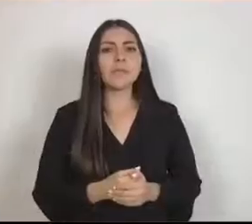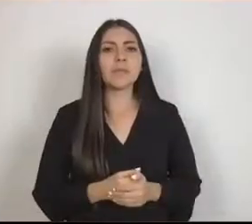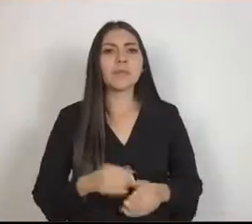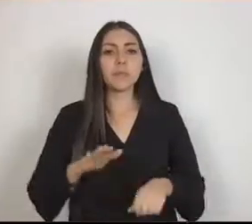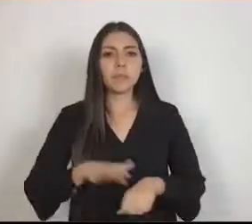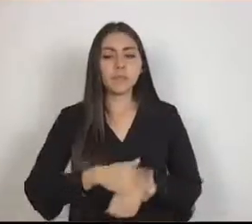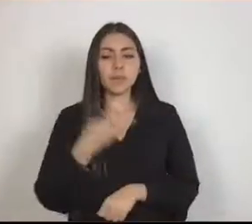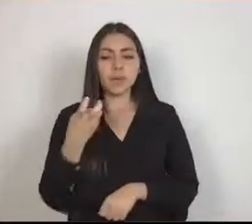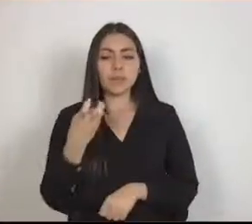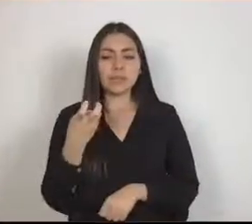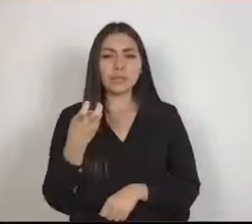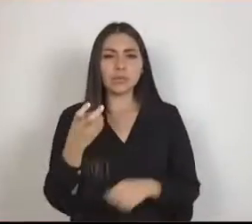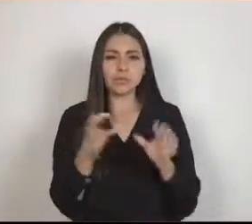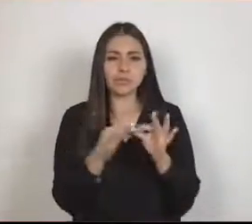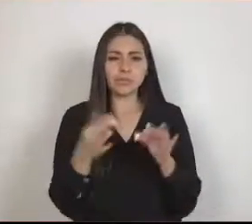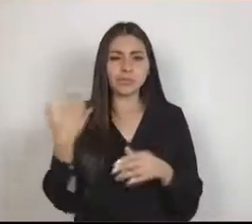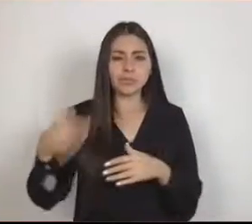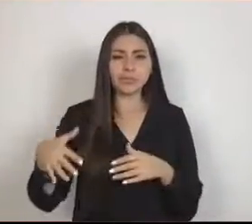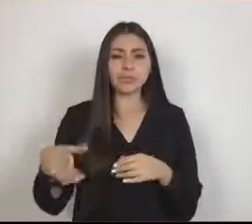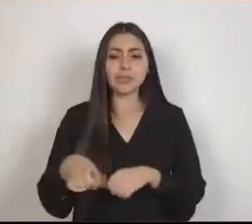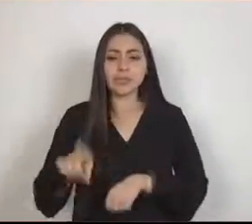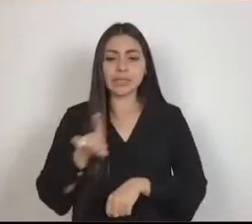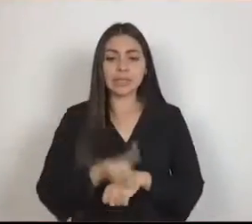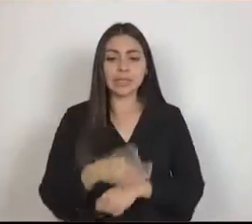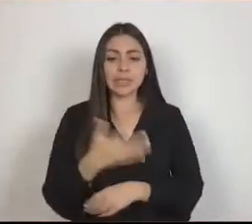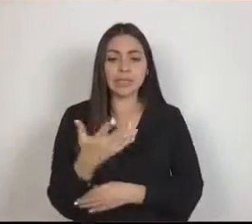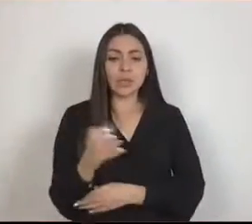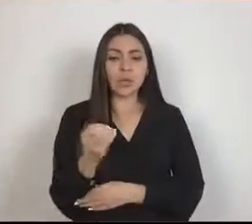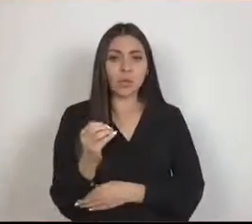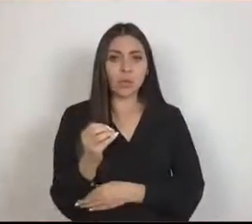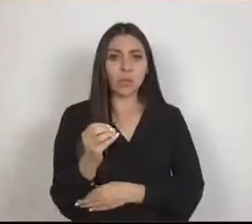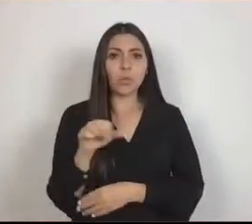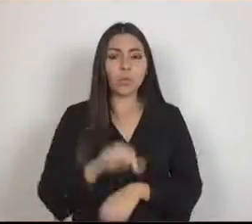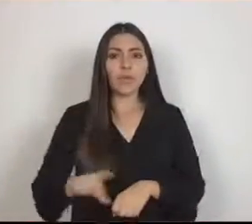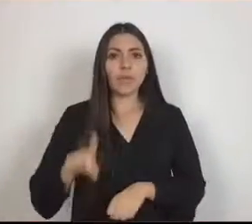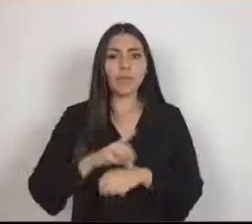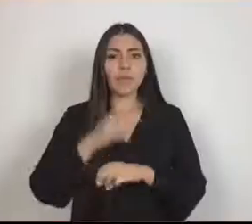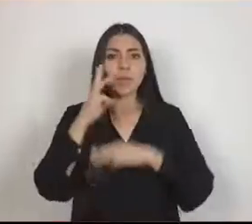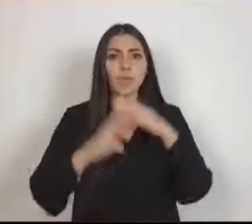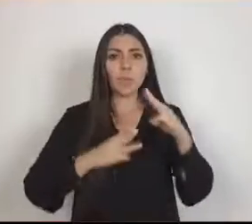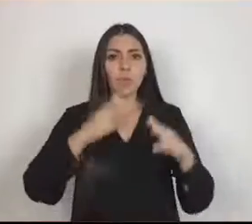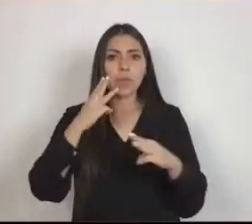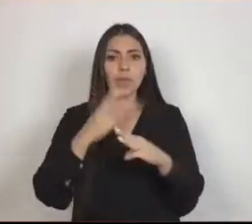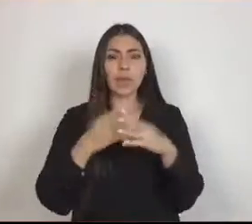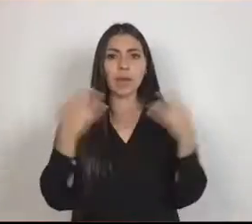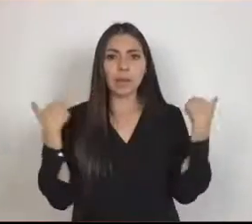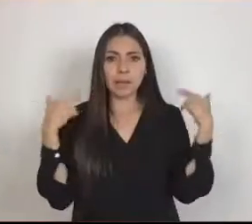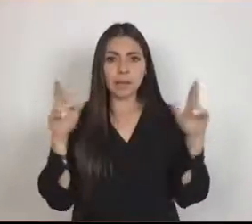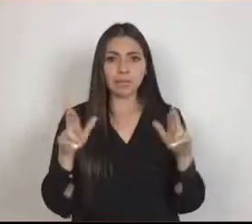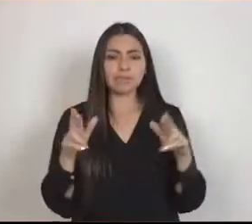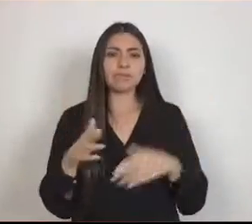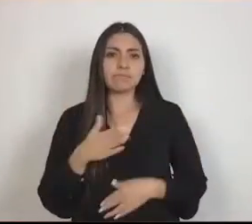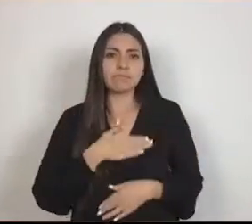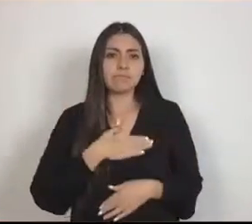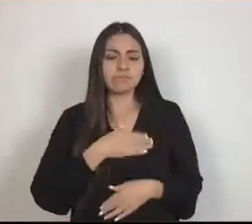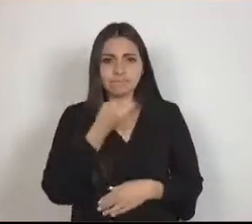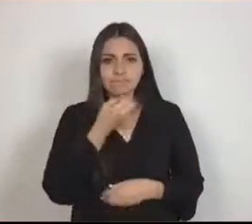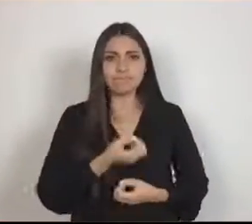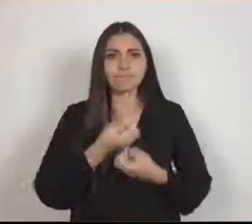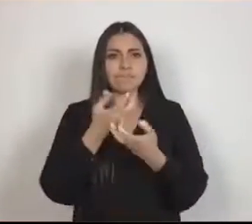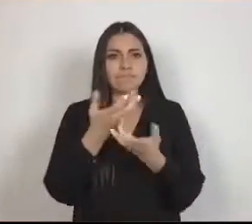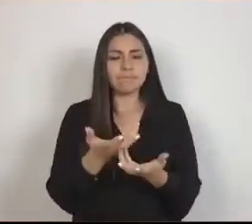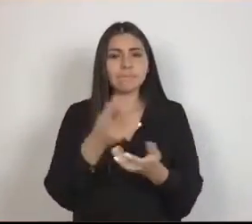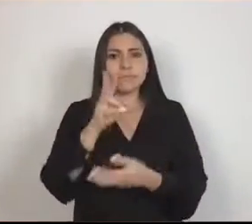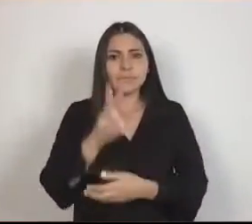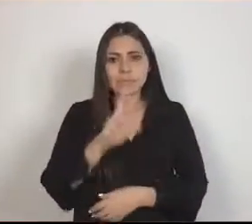octubre, Día Mundial de los Docentes, manifiesto mi reconocimiento y respeto